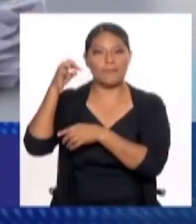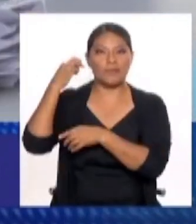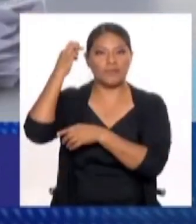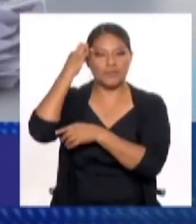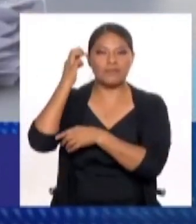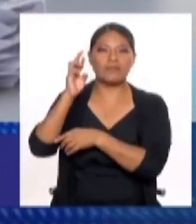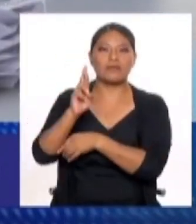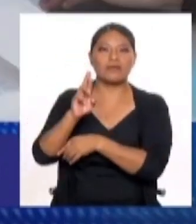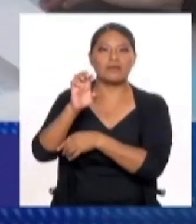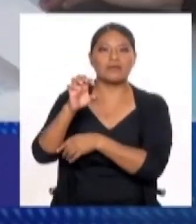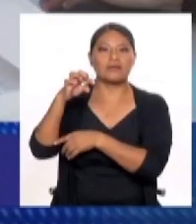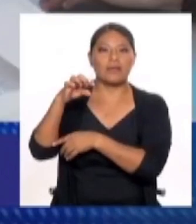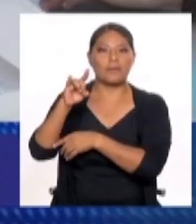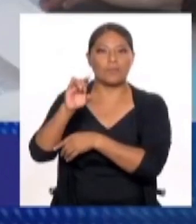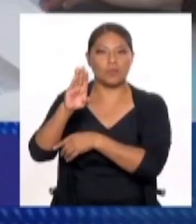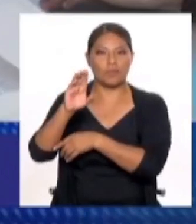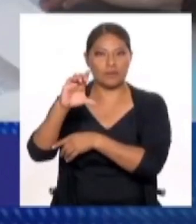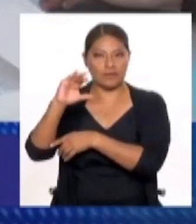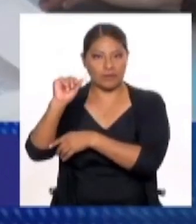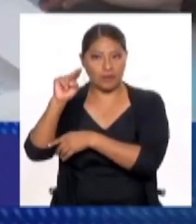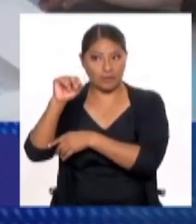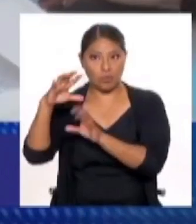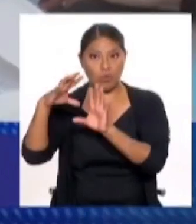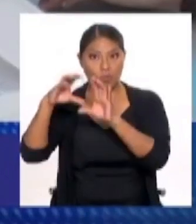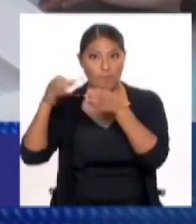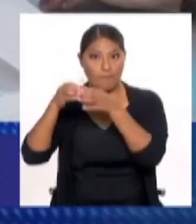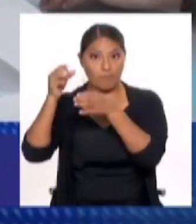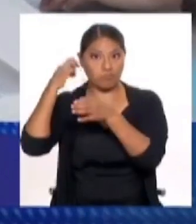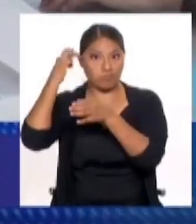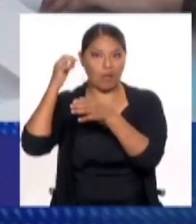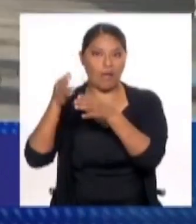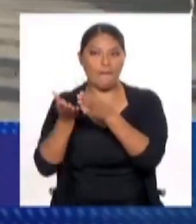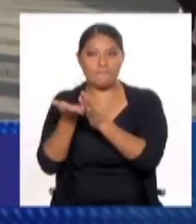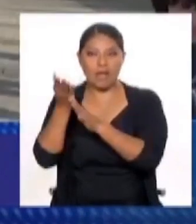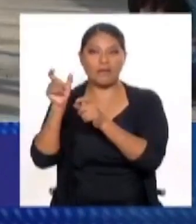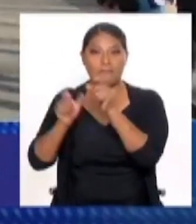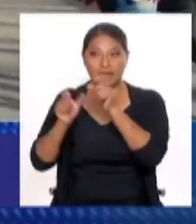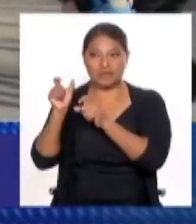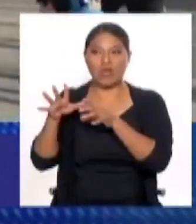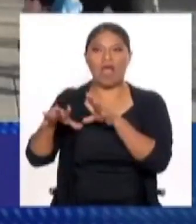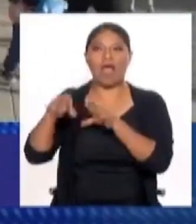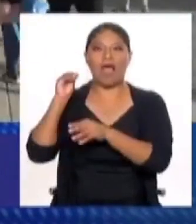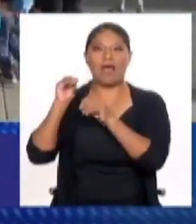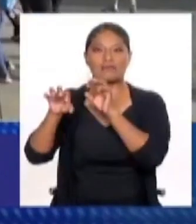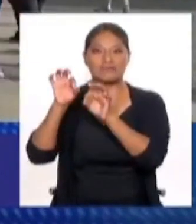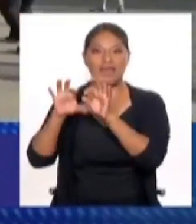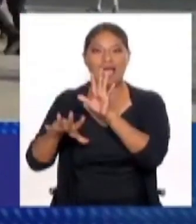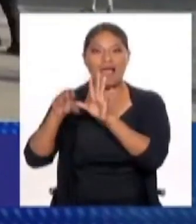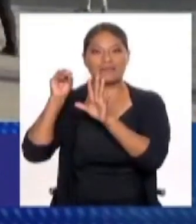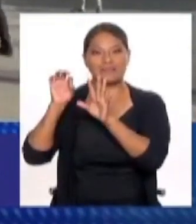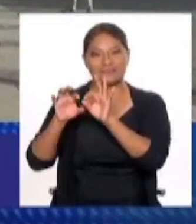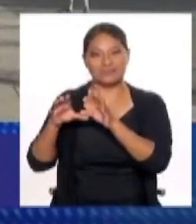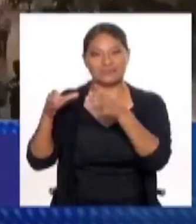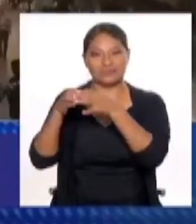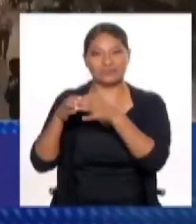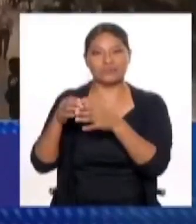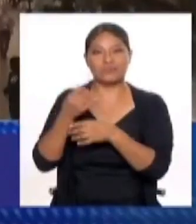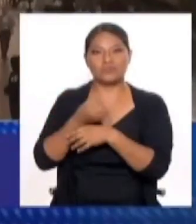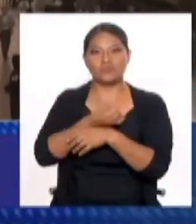opción preferida en más de 70% de los municipios en Chile. O sea, 252